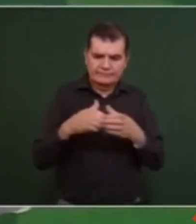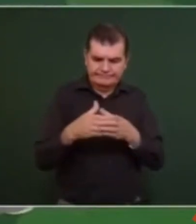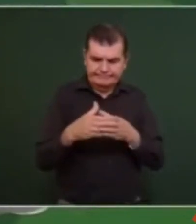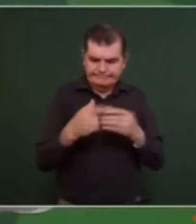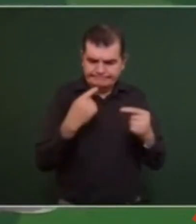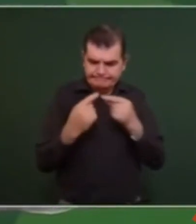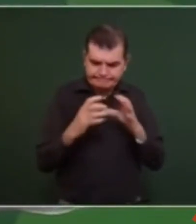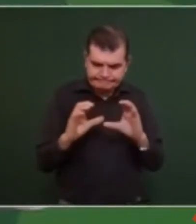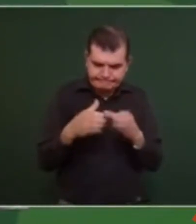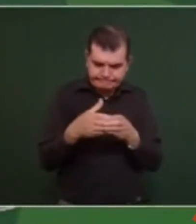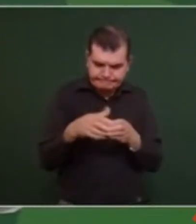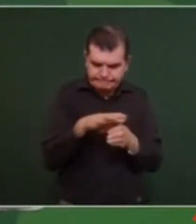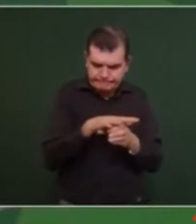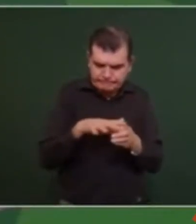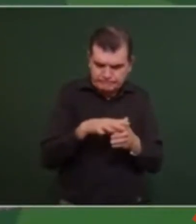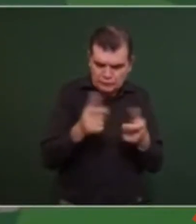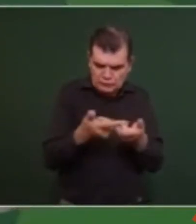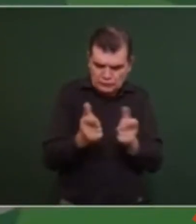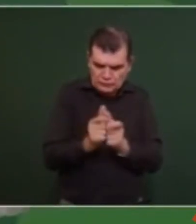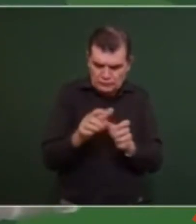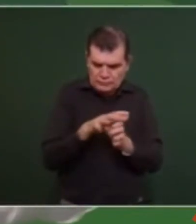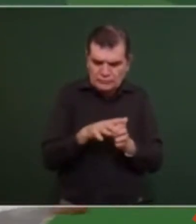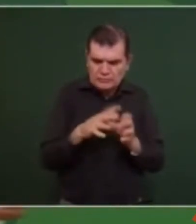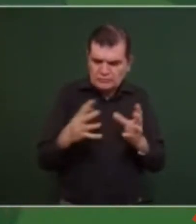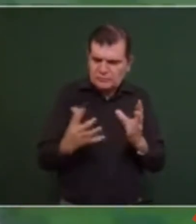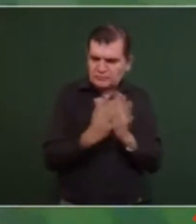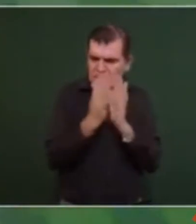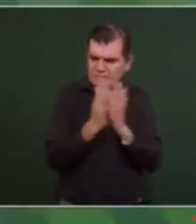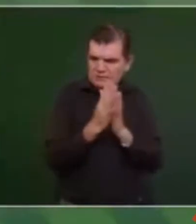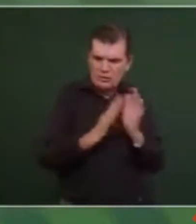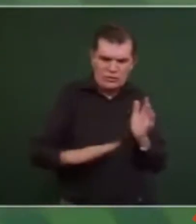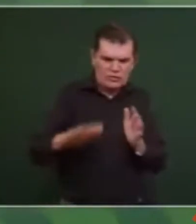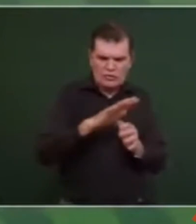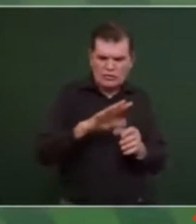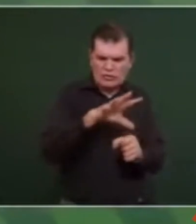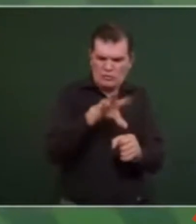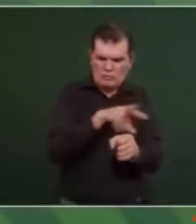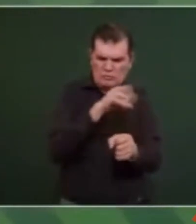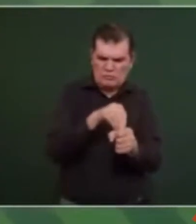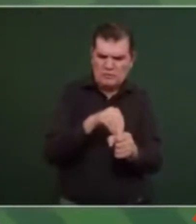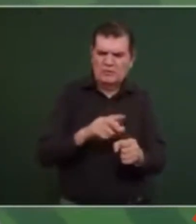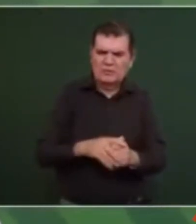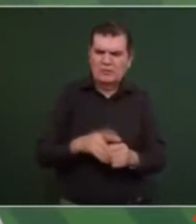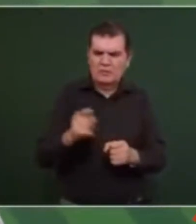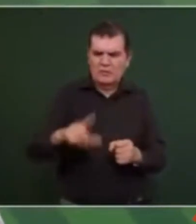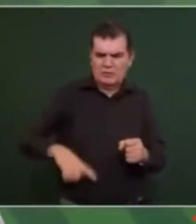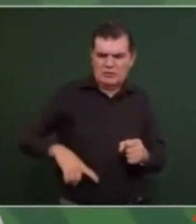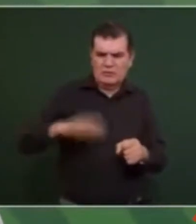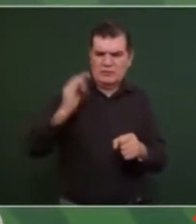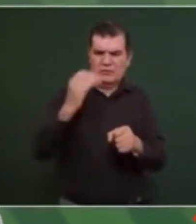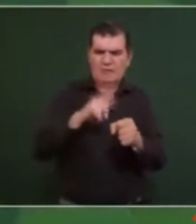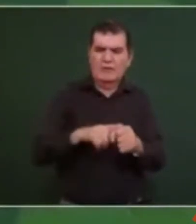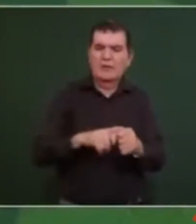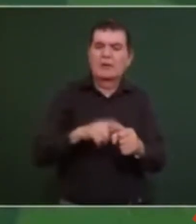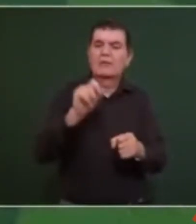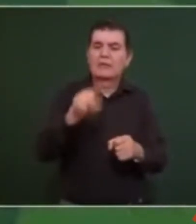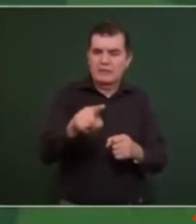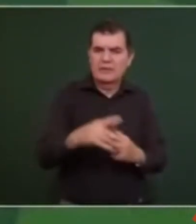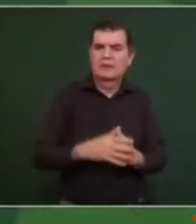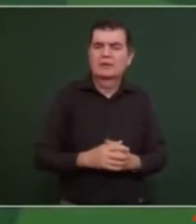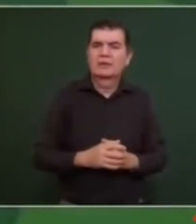eh y está participando todo el gabinete del gobierno federal pero también